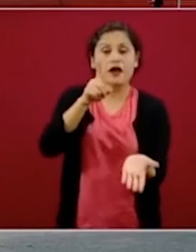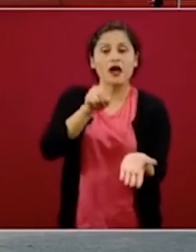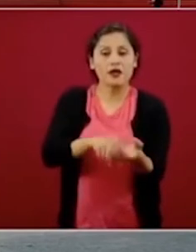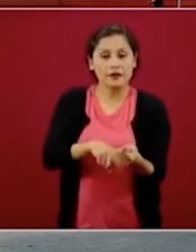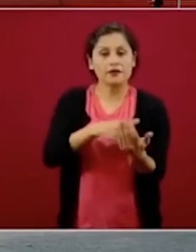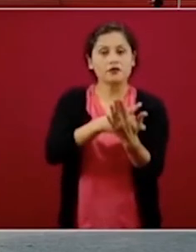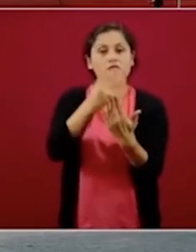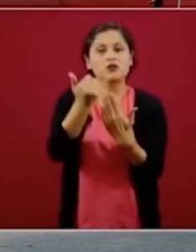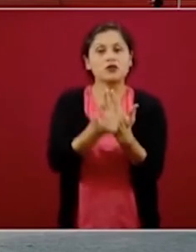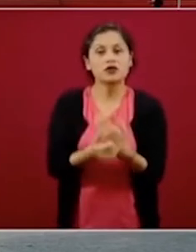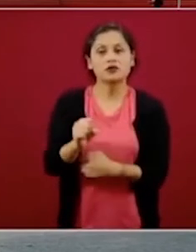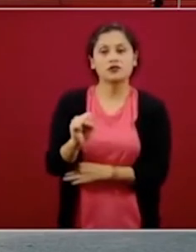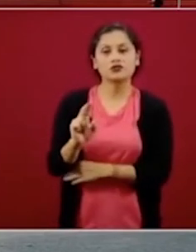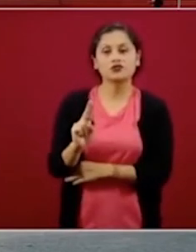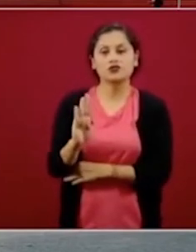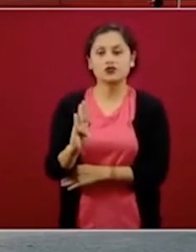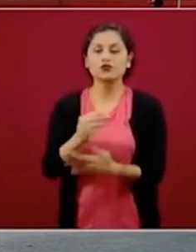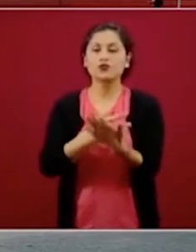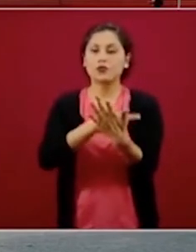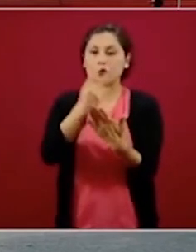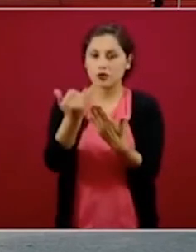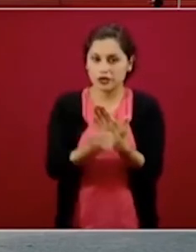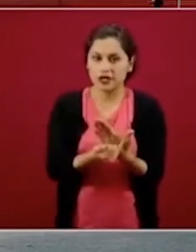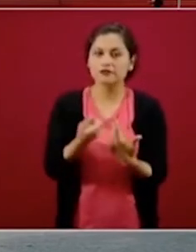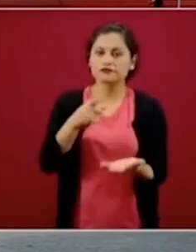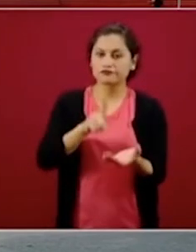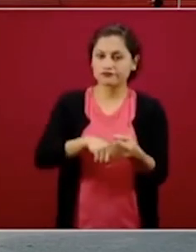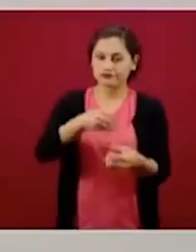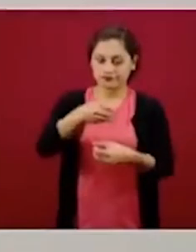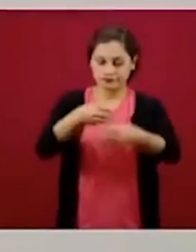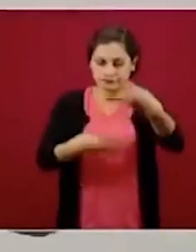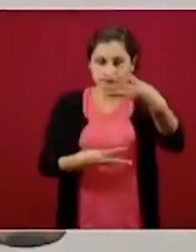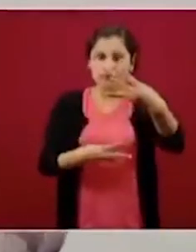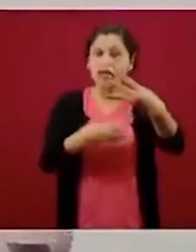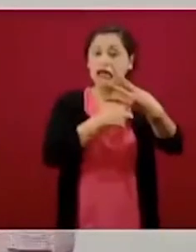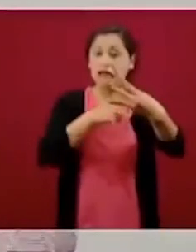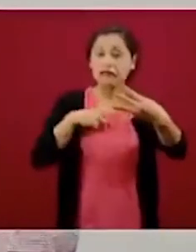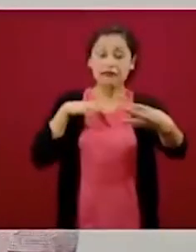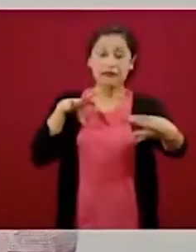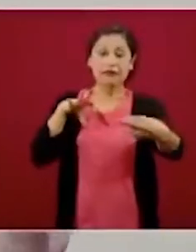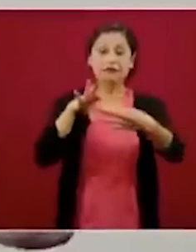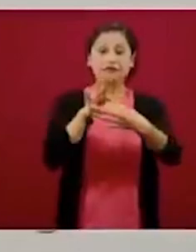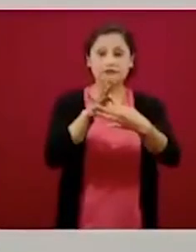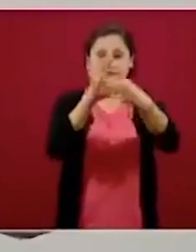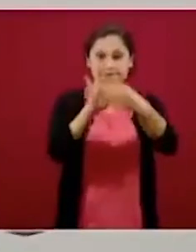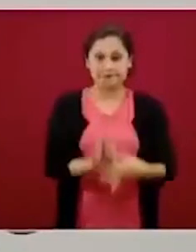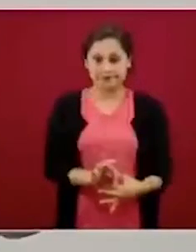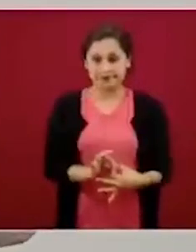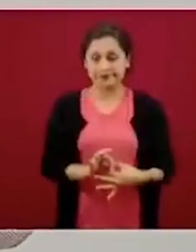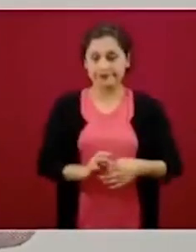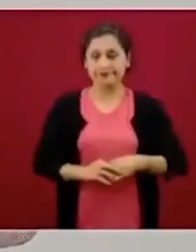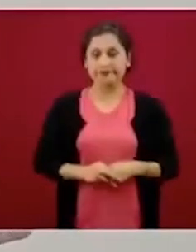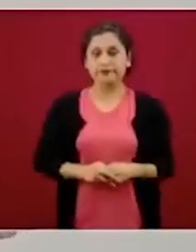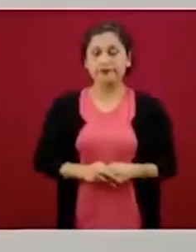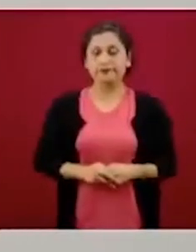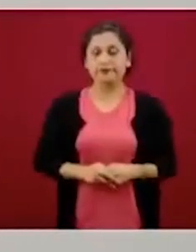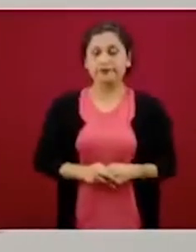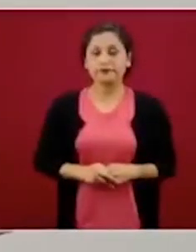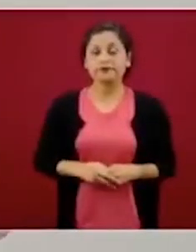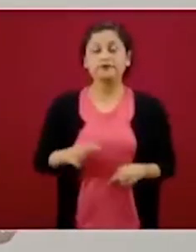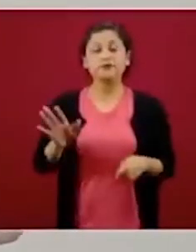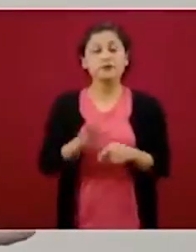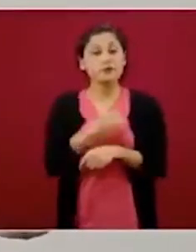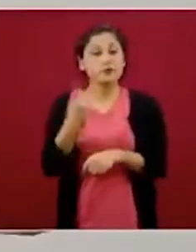subproyectos, podríamos decir, alineados y si estos subproyectos no